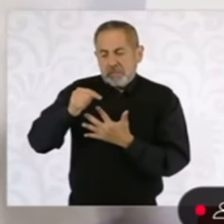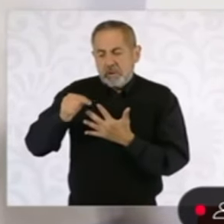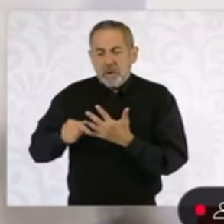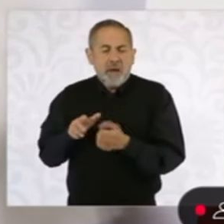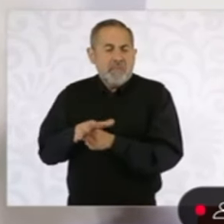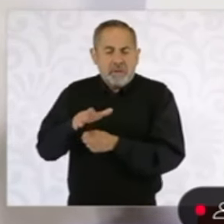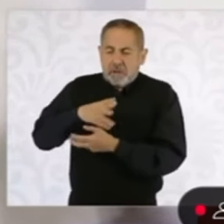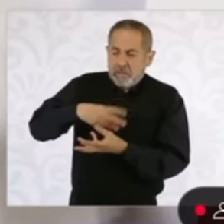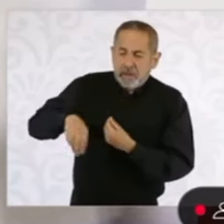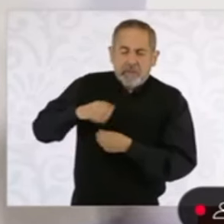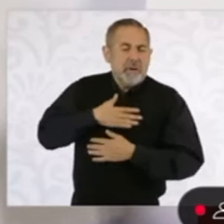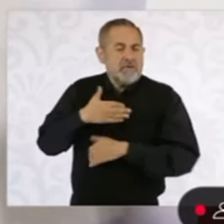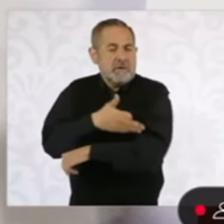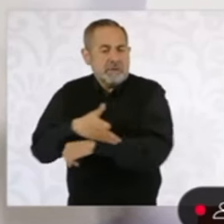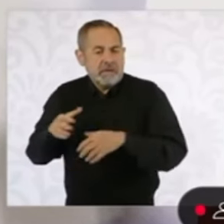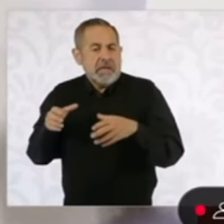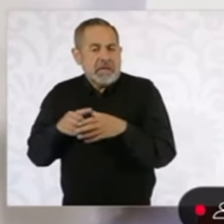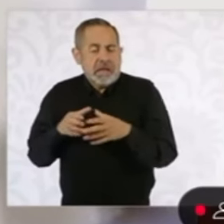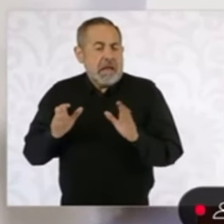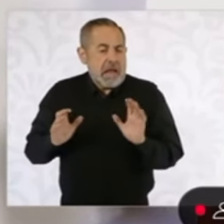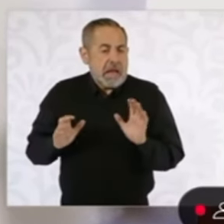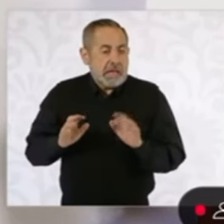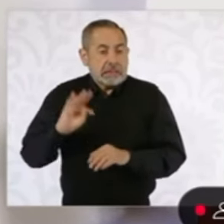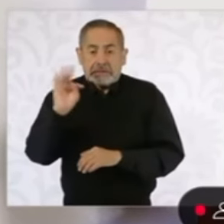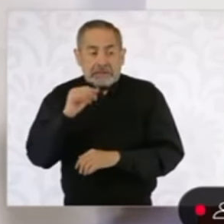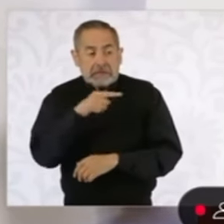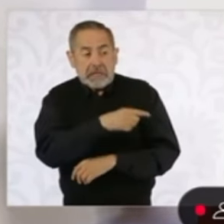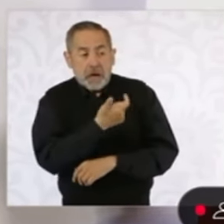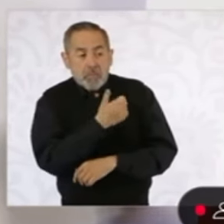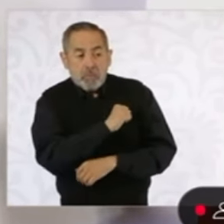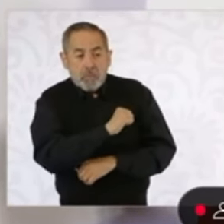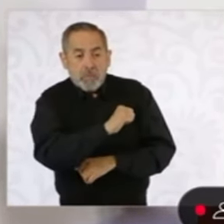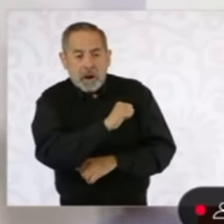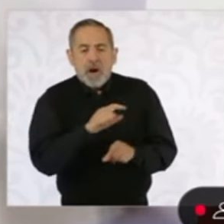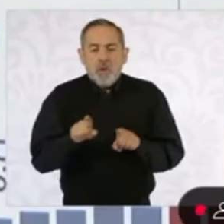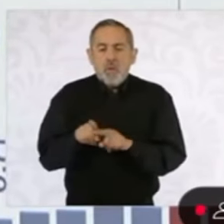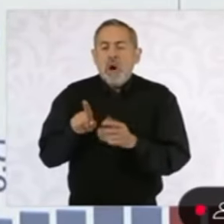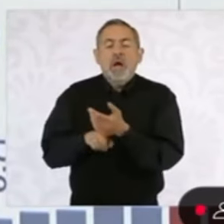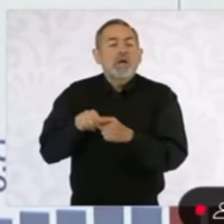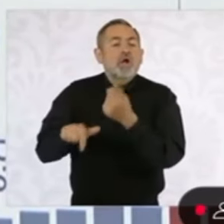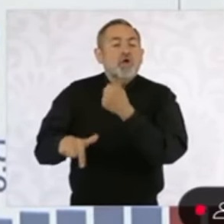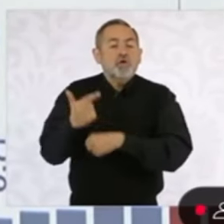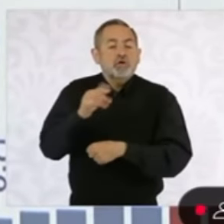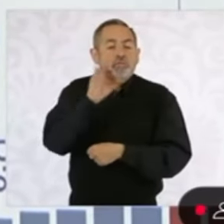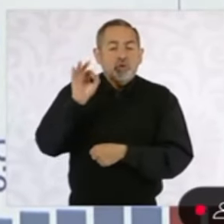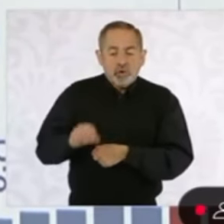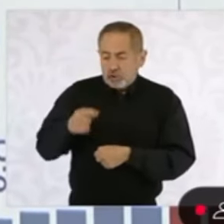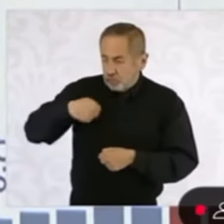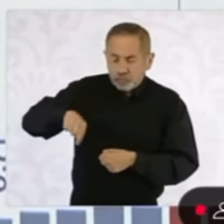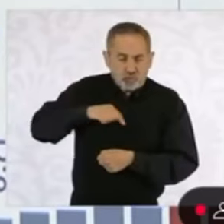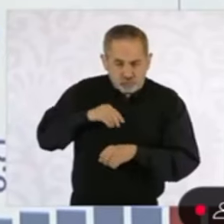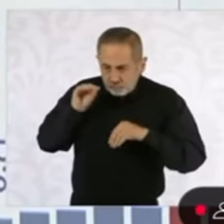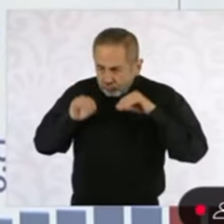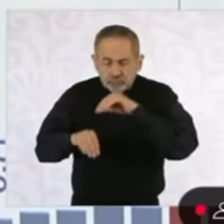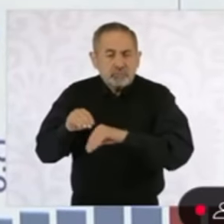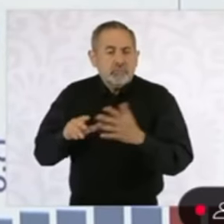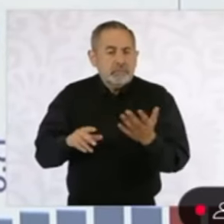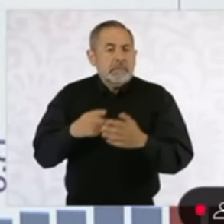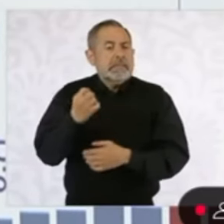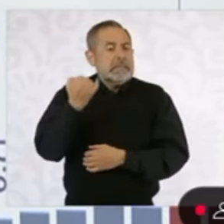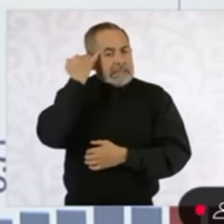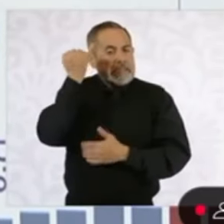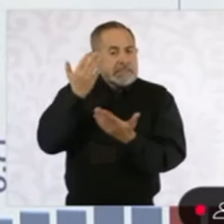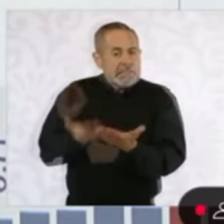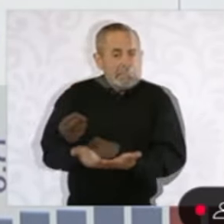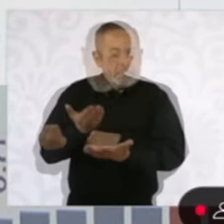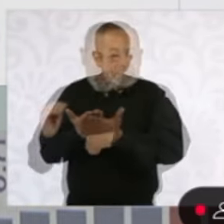significaría, manteniendo más o menos la inflación, un incremento anual de 12 por ciento. Así lo planteé en